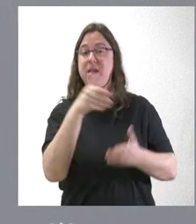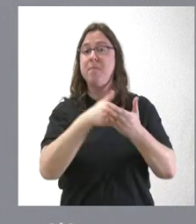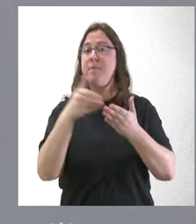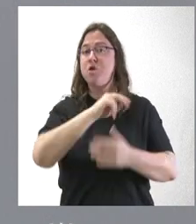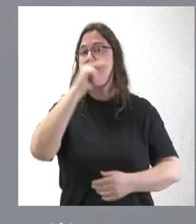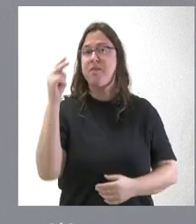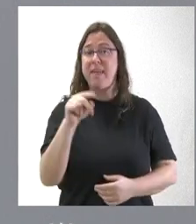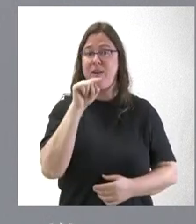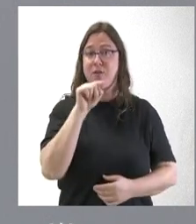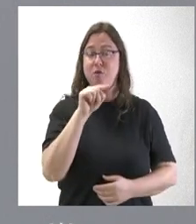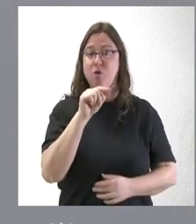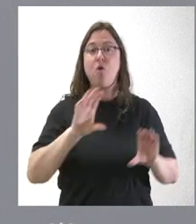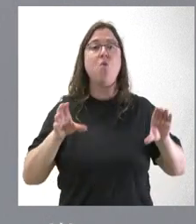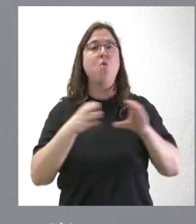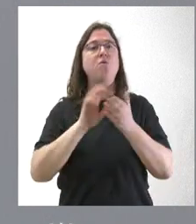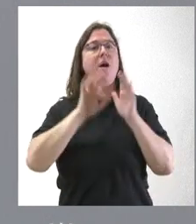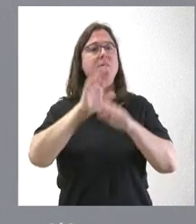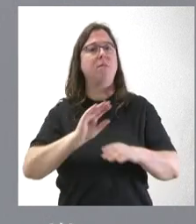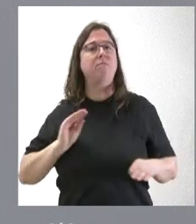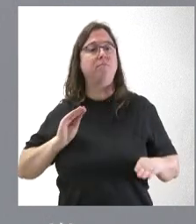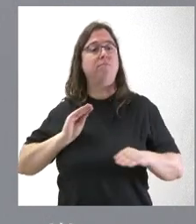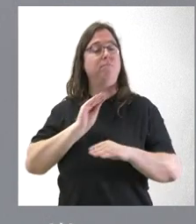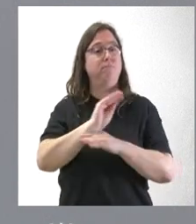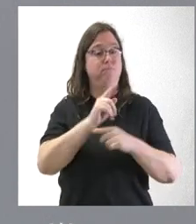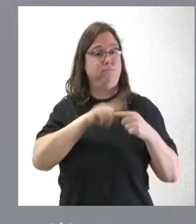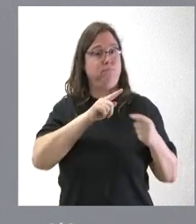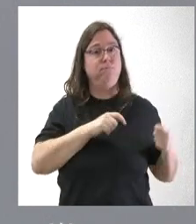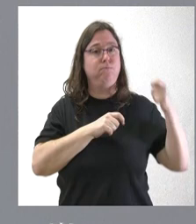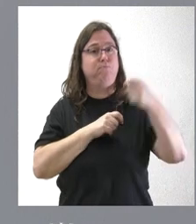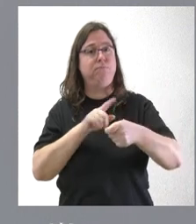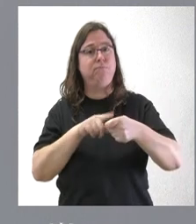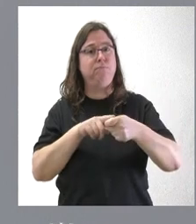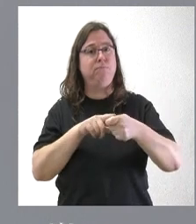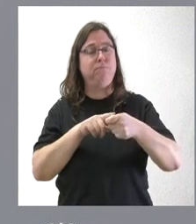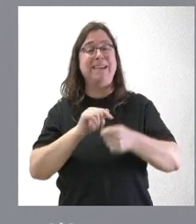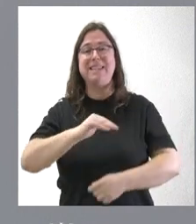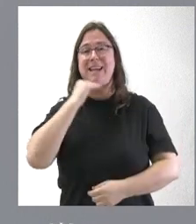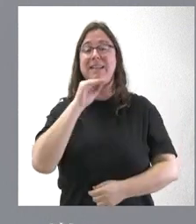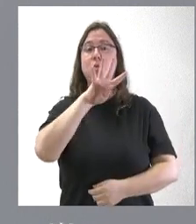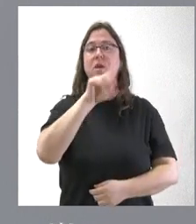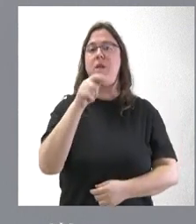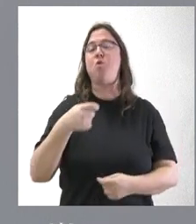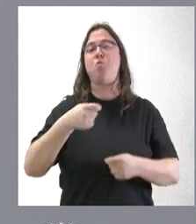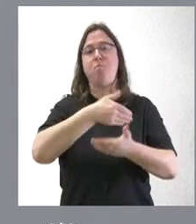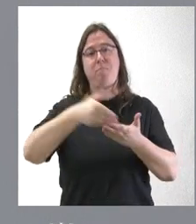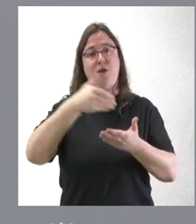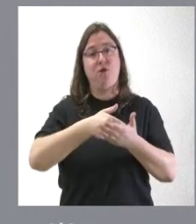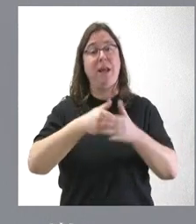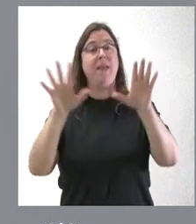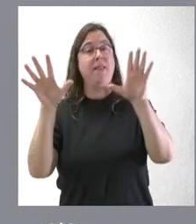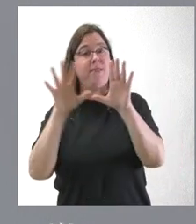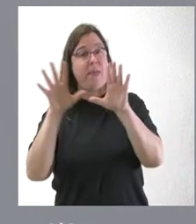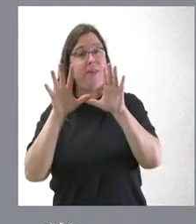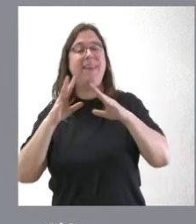euros, la Junta de Castilla y León va a poner, como les digo, casi 41 millones de euros. 10 millones son